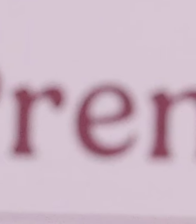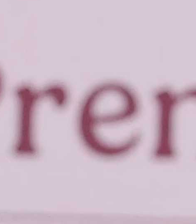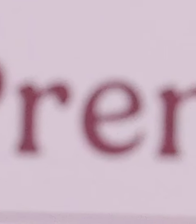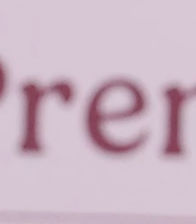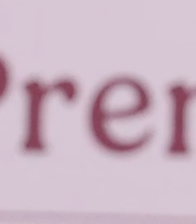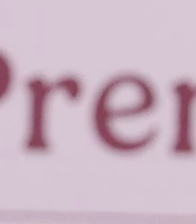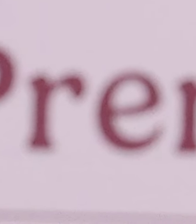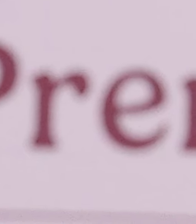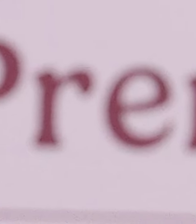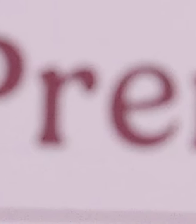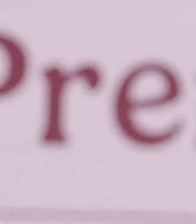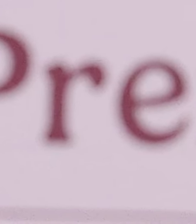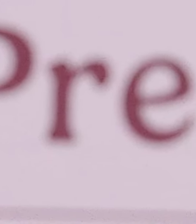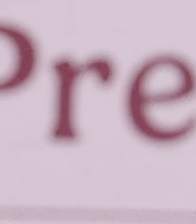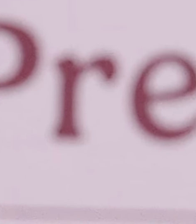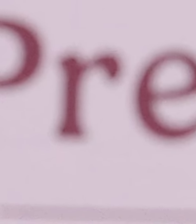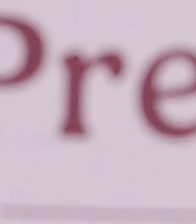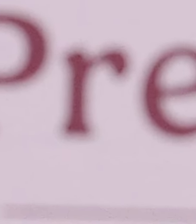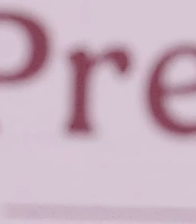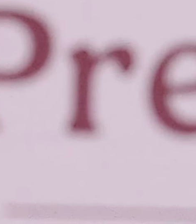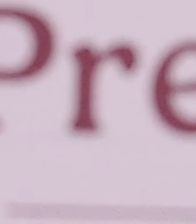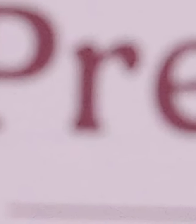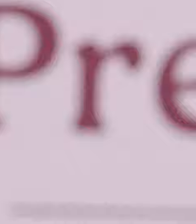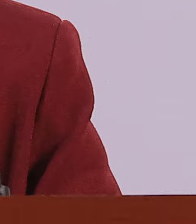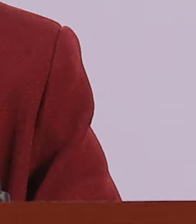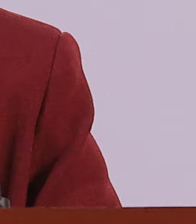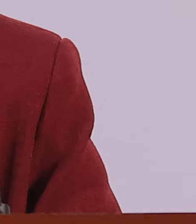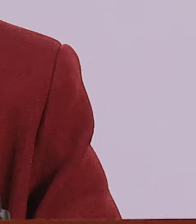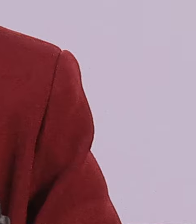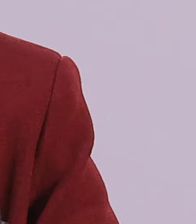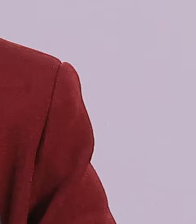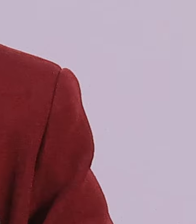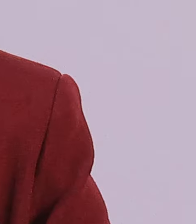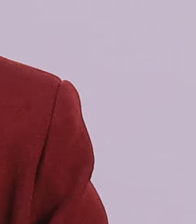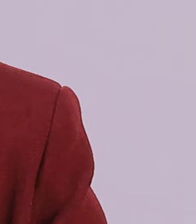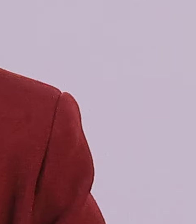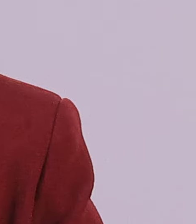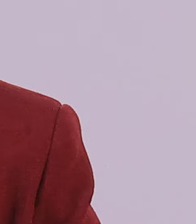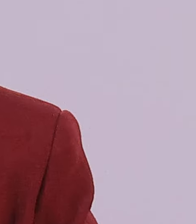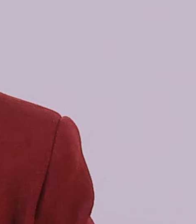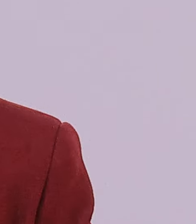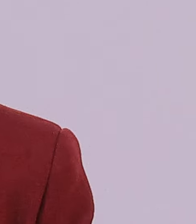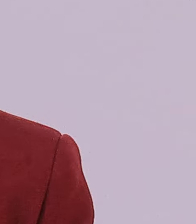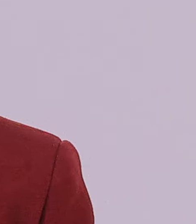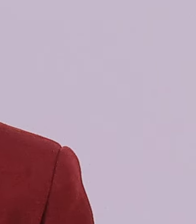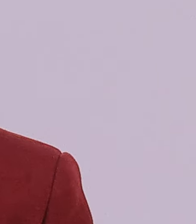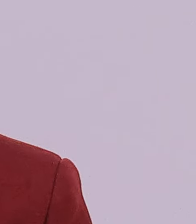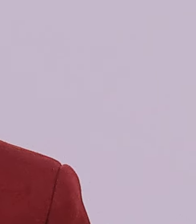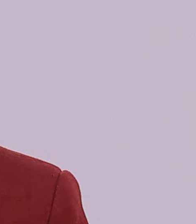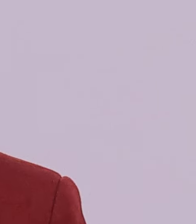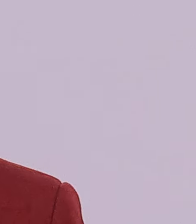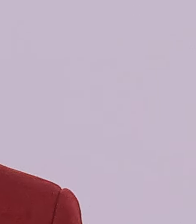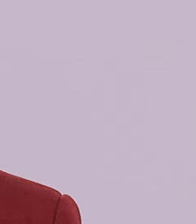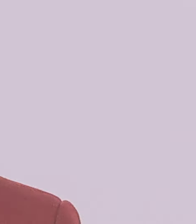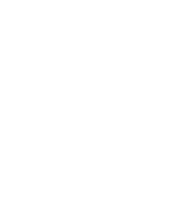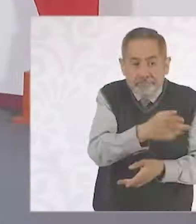dijo que los ministros de la Suprema Corte de Justicia de la Nación saben que lo que están haciendo es inconstitucional, ya que no tienen las atribuciones de legislar.